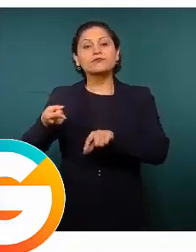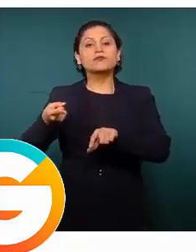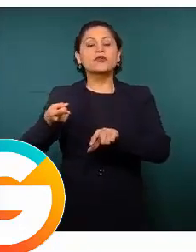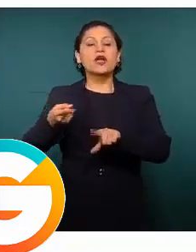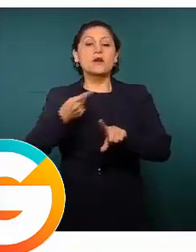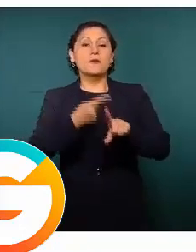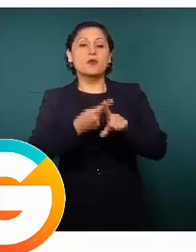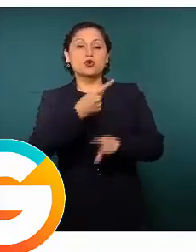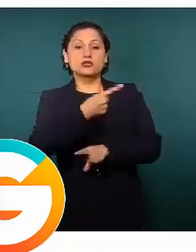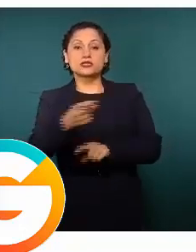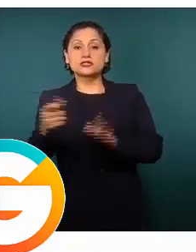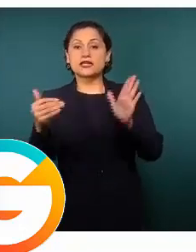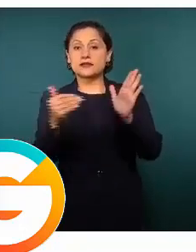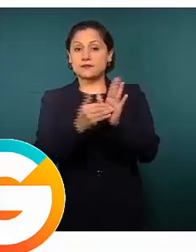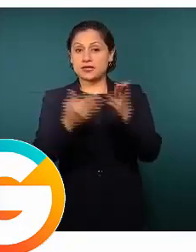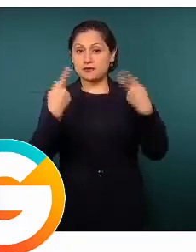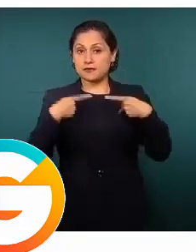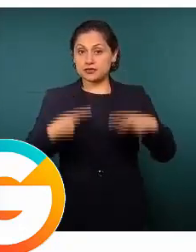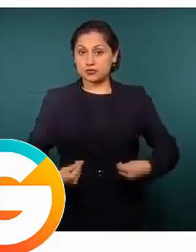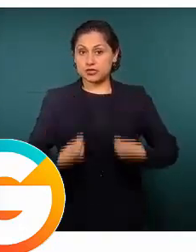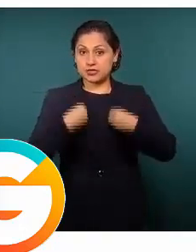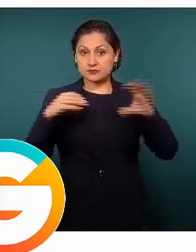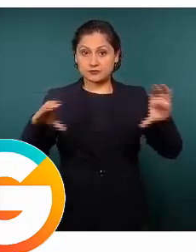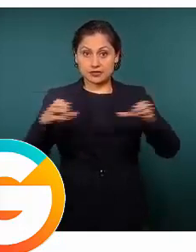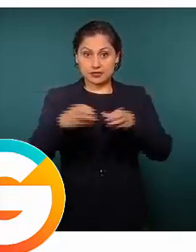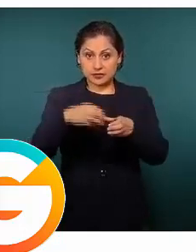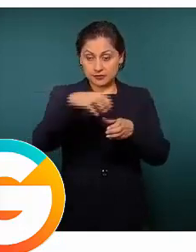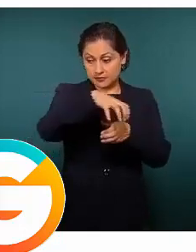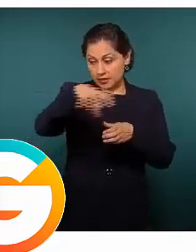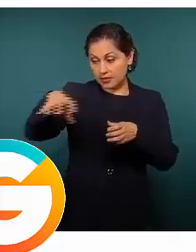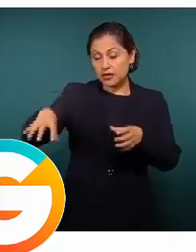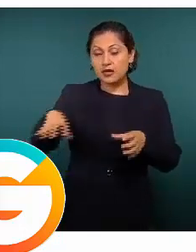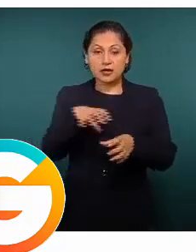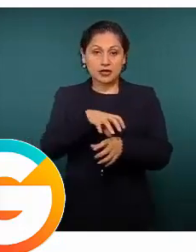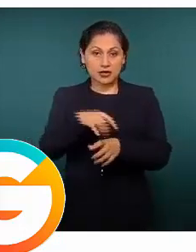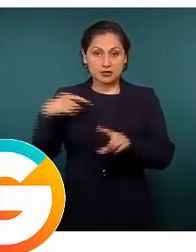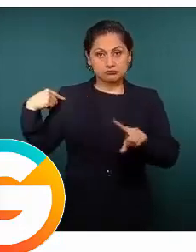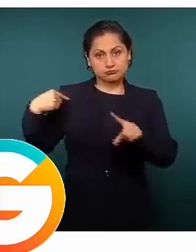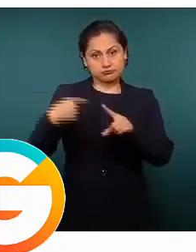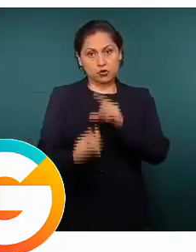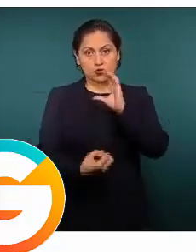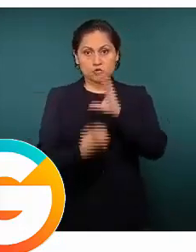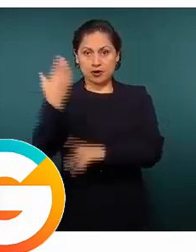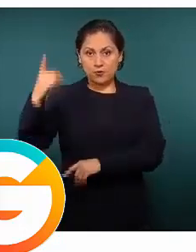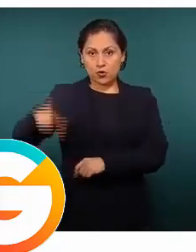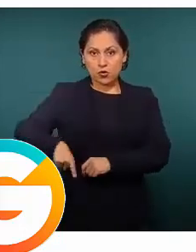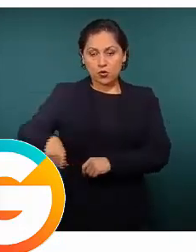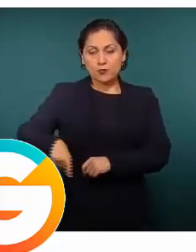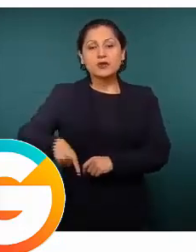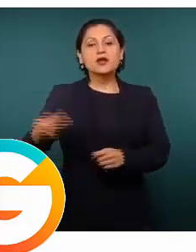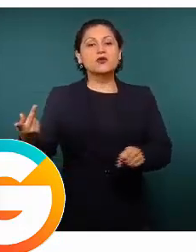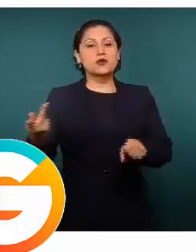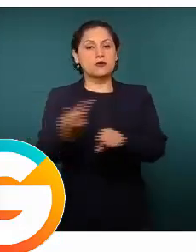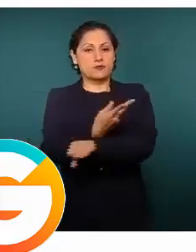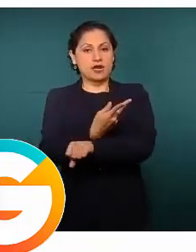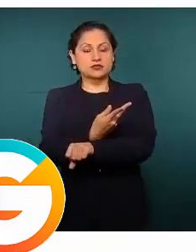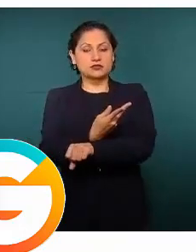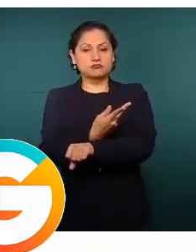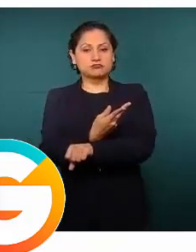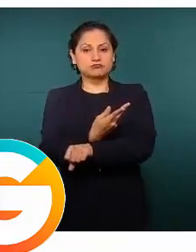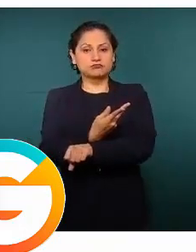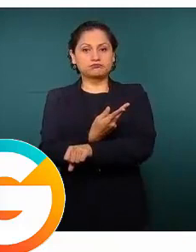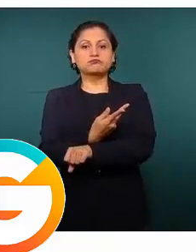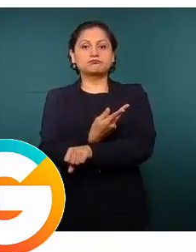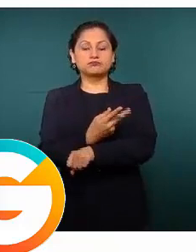mil habitantes en lo que va de la administración y considerados tamaño, tiene la que sigue, favor, tiene el 20